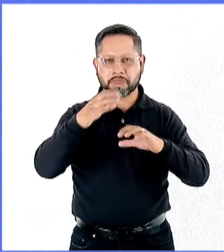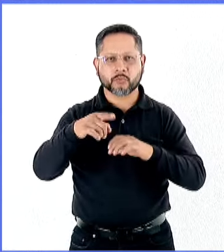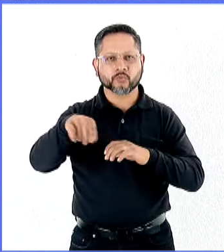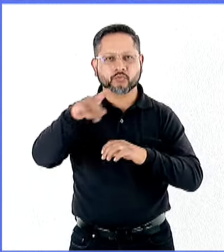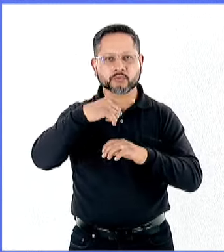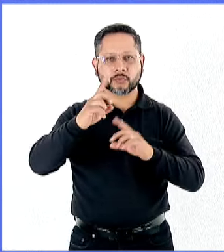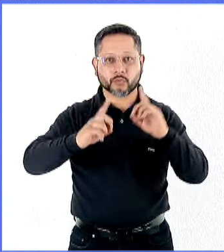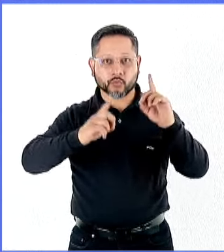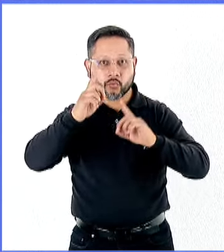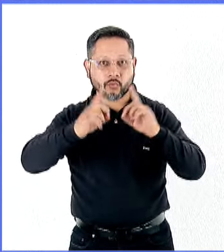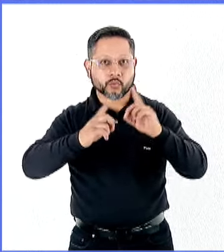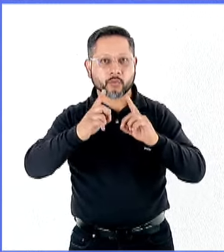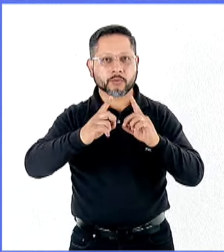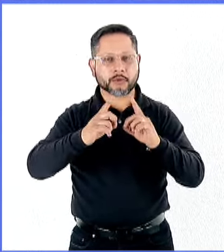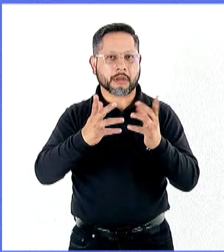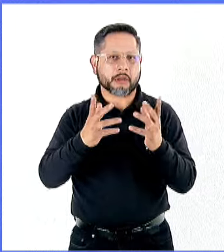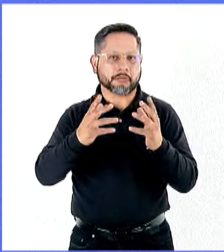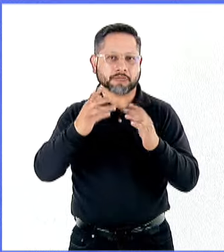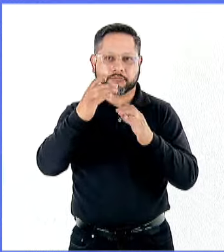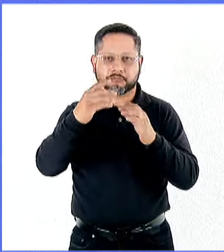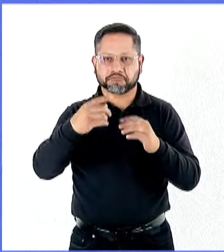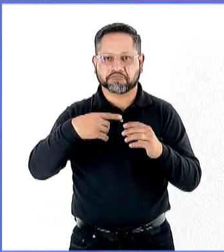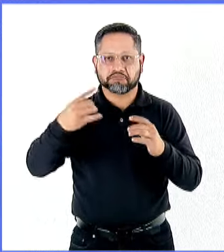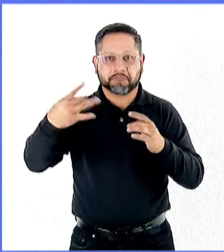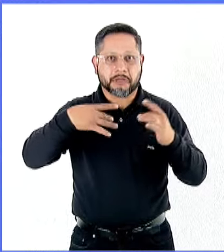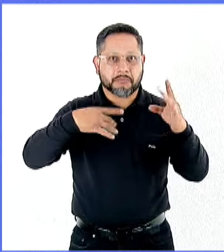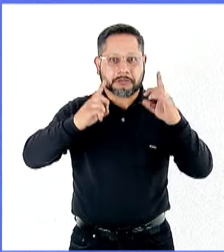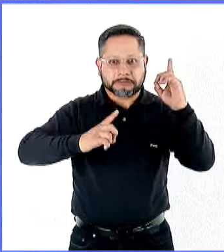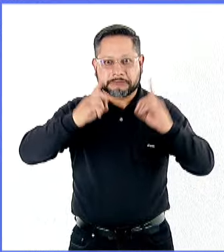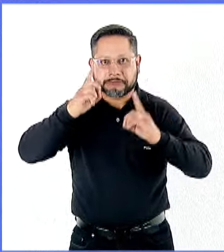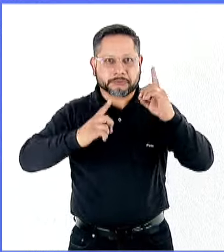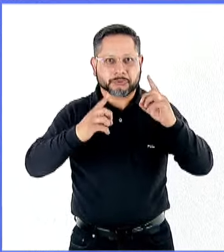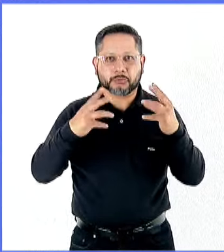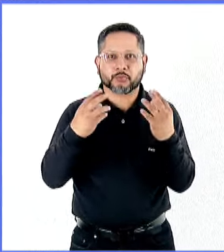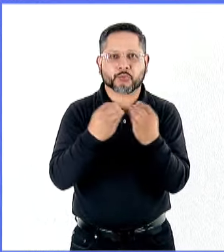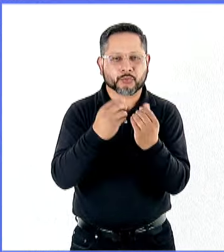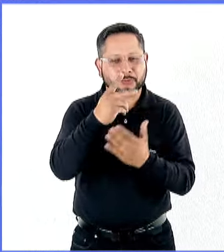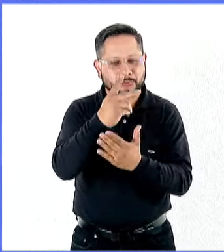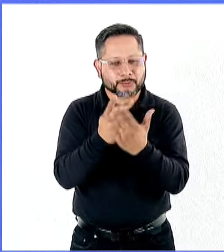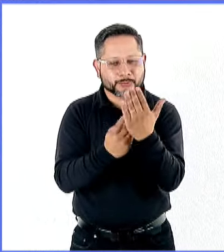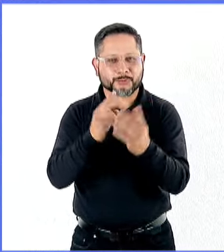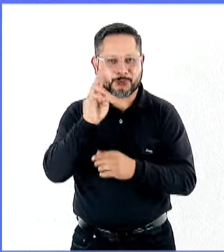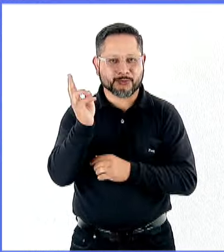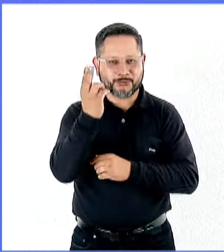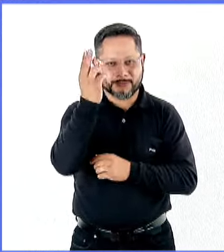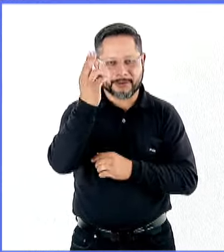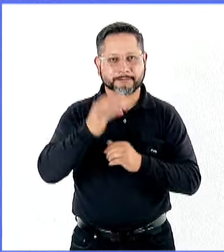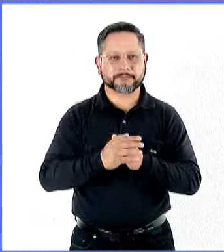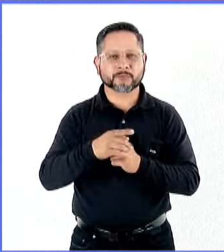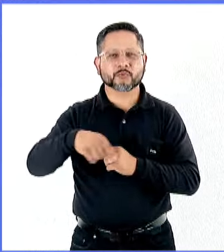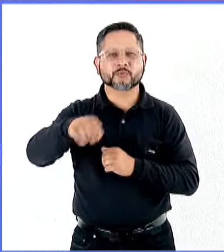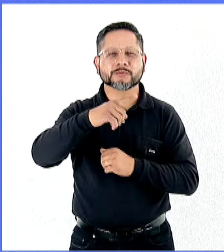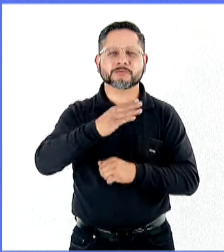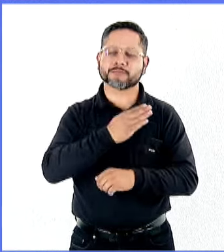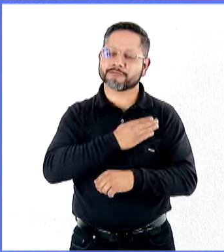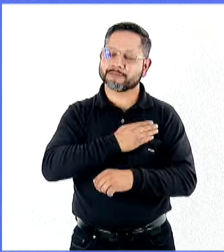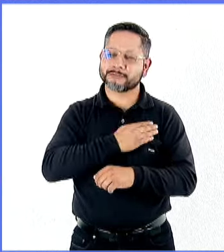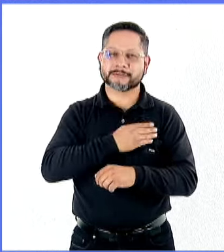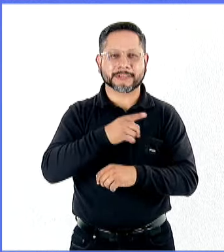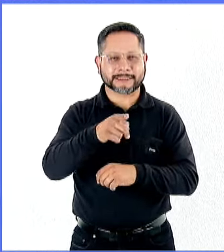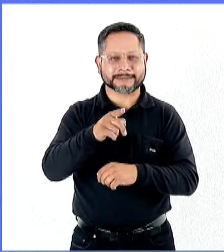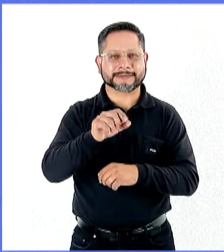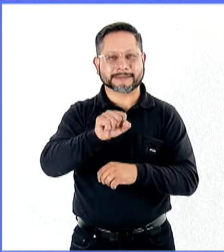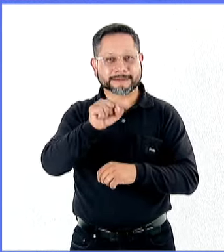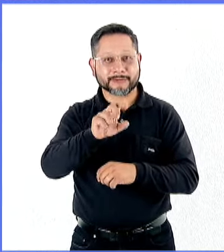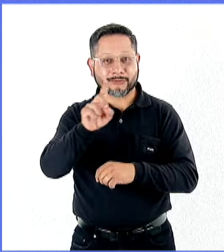para que nos hagan llegar sus dudas y sus comentarios y por supuesto sigamos haciendo juntos este programa universitario. Que tengan ustedes un excelente fin de